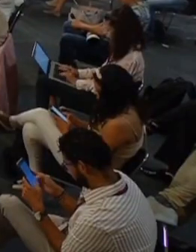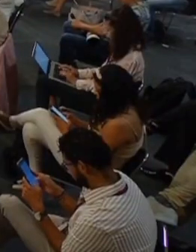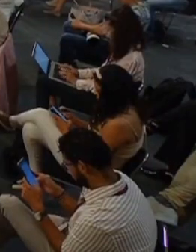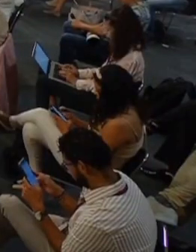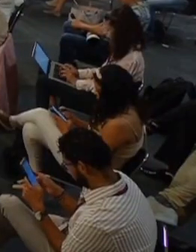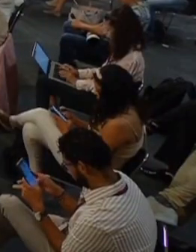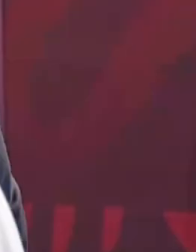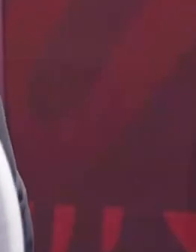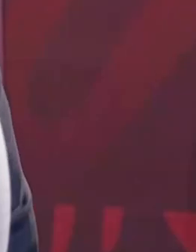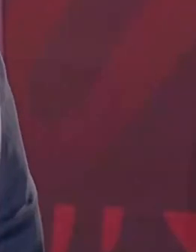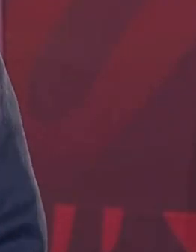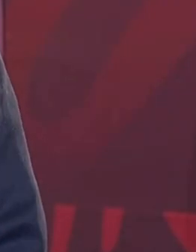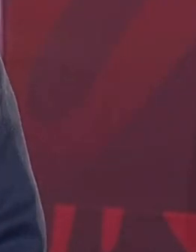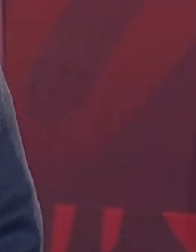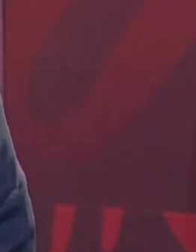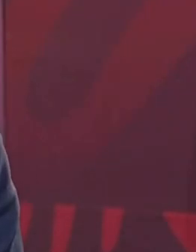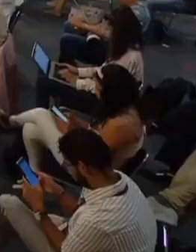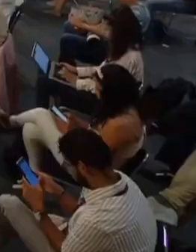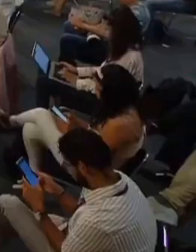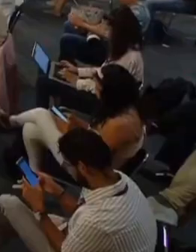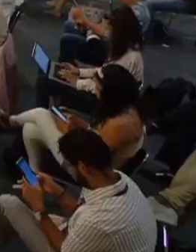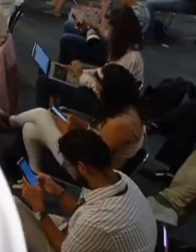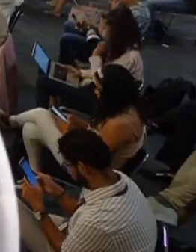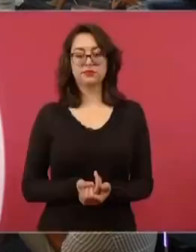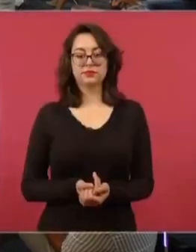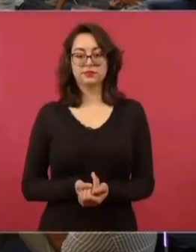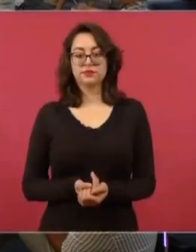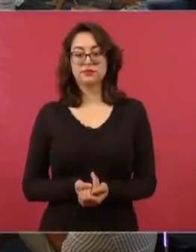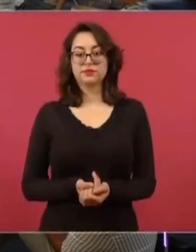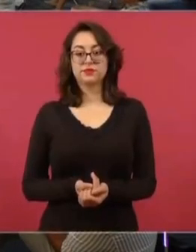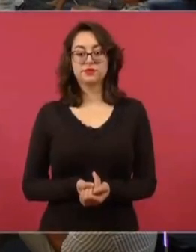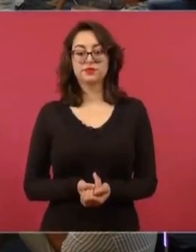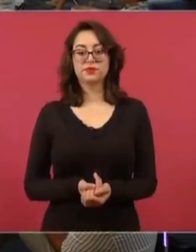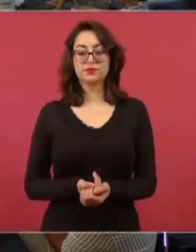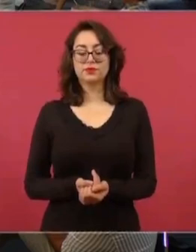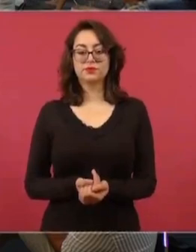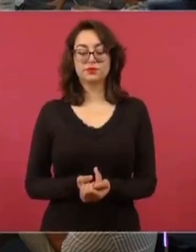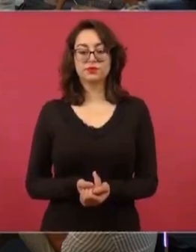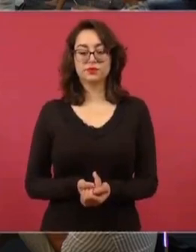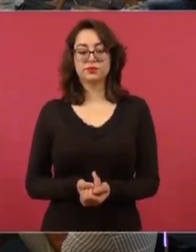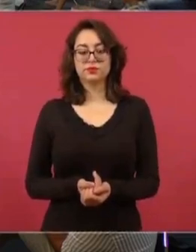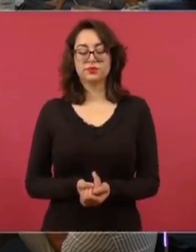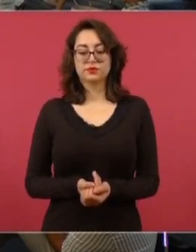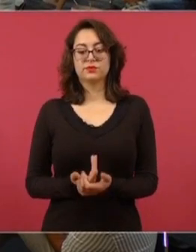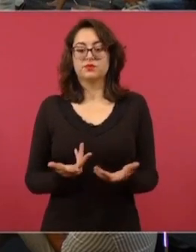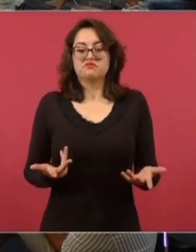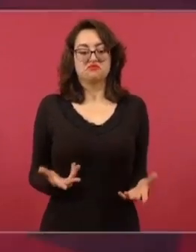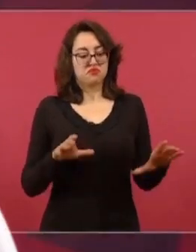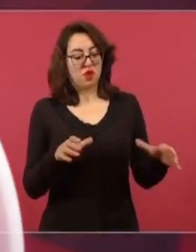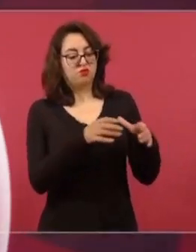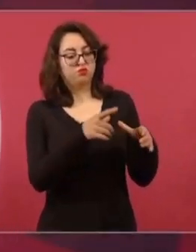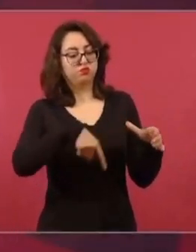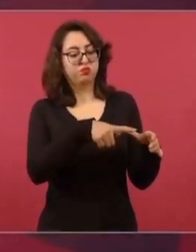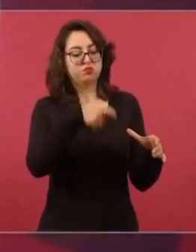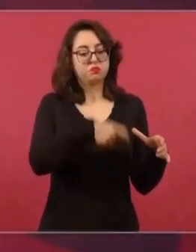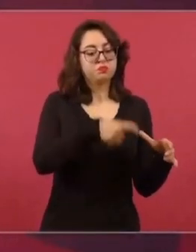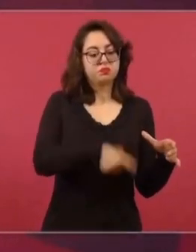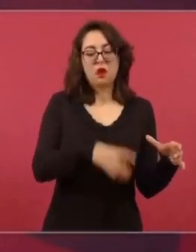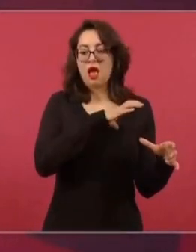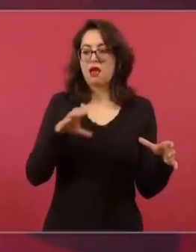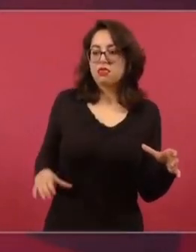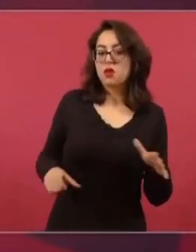económicas con partidos políticos, la entrega de dinero de la oligarquía a candidatos,